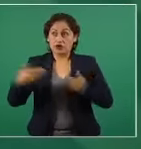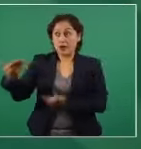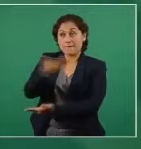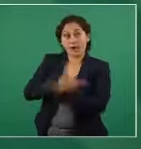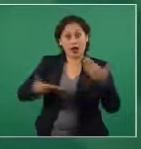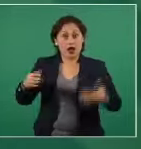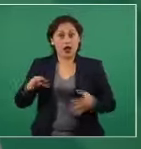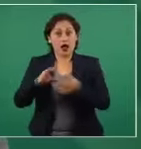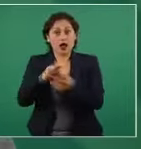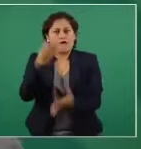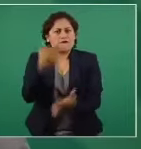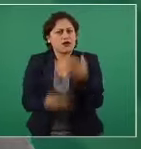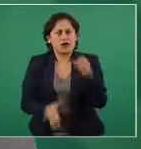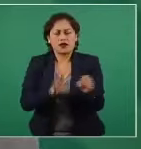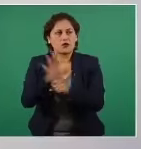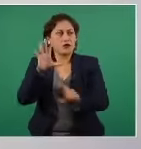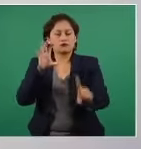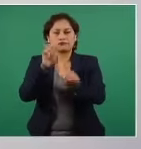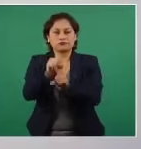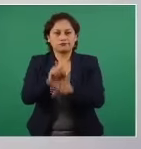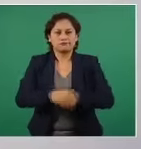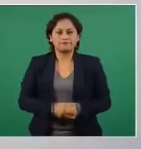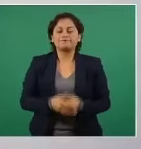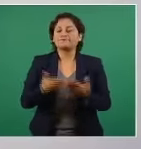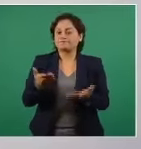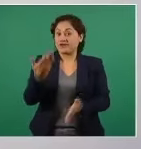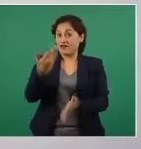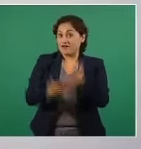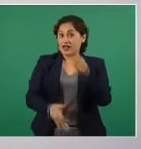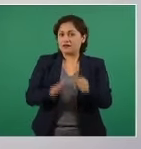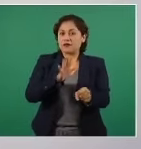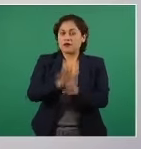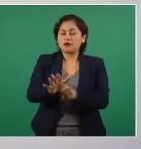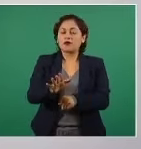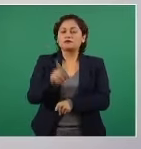es entender que hay una nueva realidad en México y que ya no se permite robar.